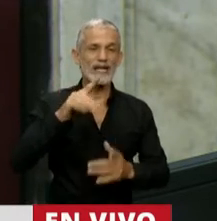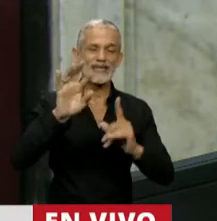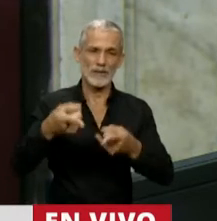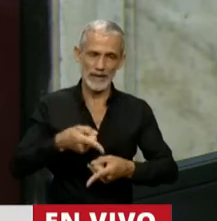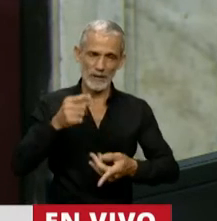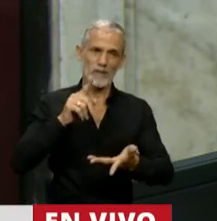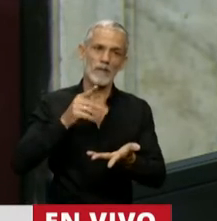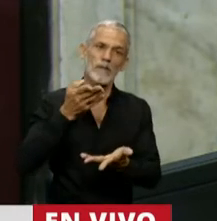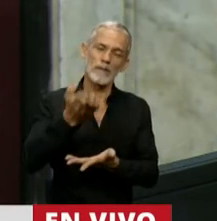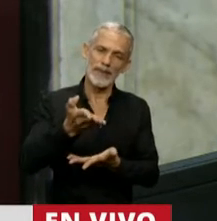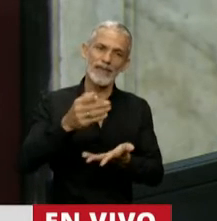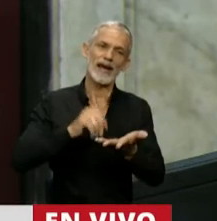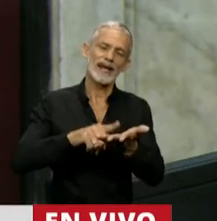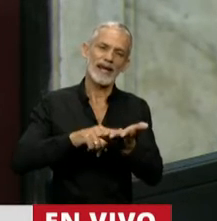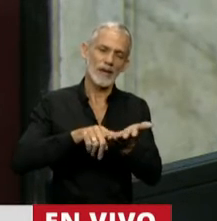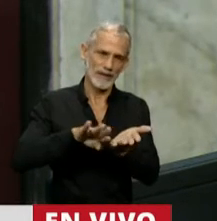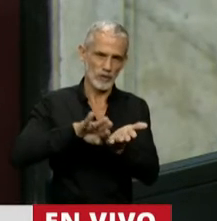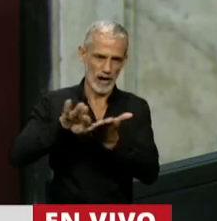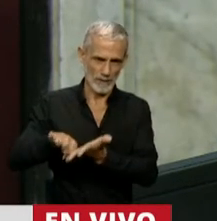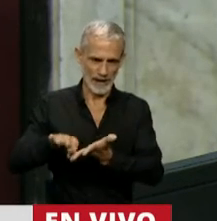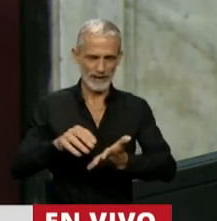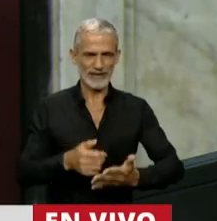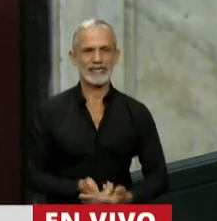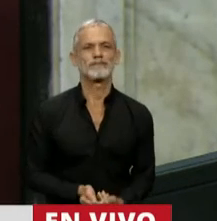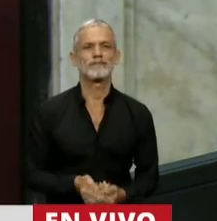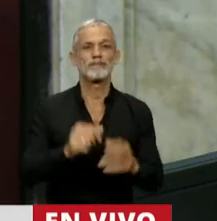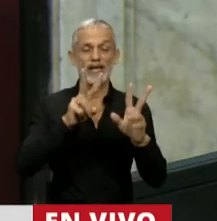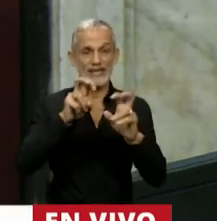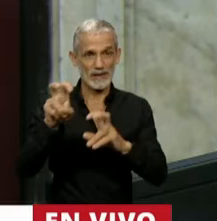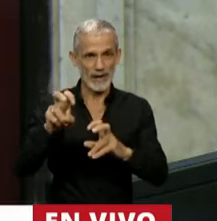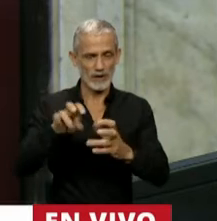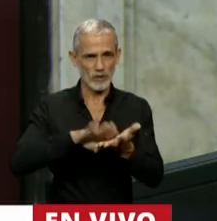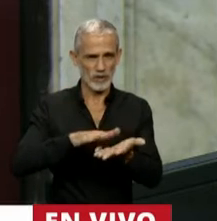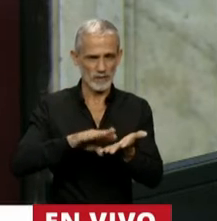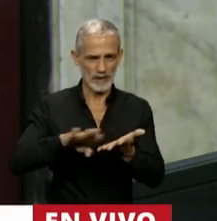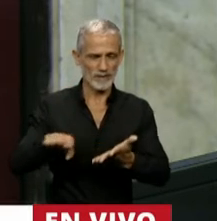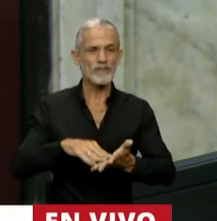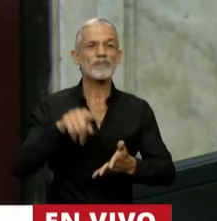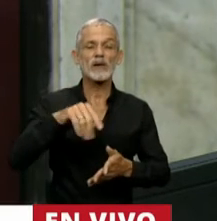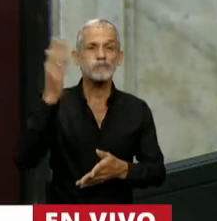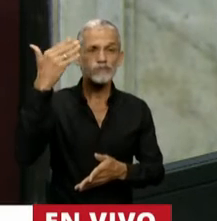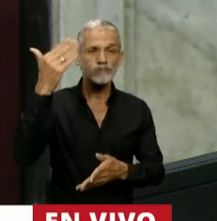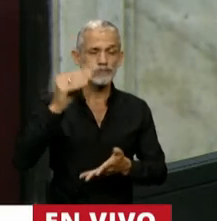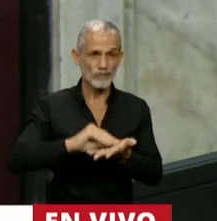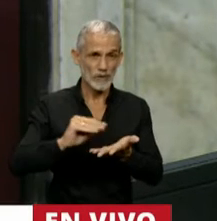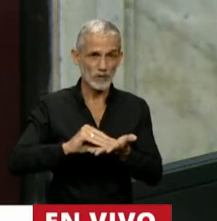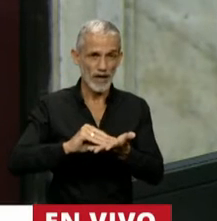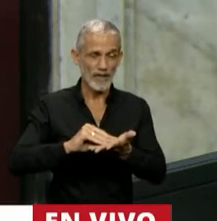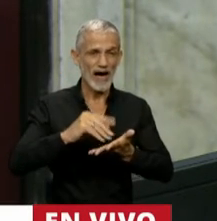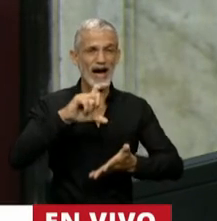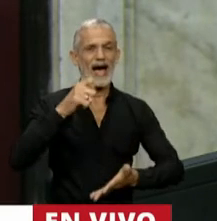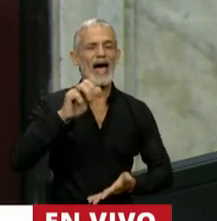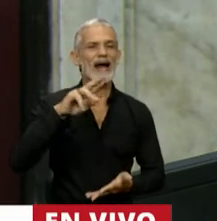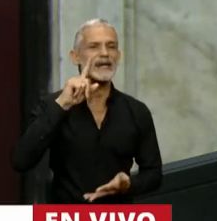otra solicitud de apartamiento del temario. Tiene la palabra la diputada María Soledad